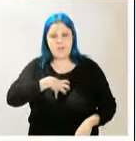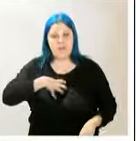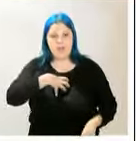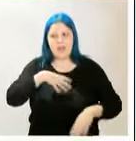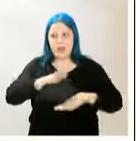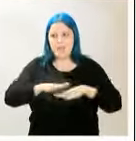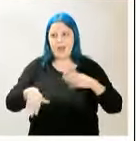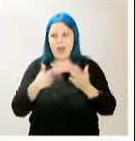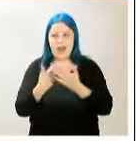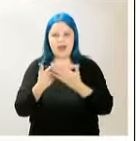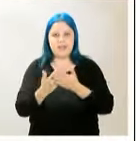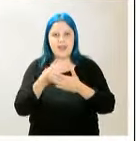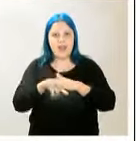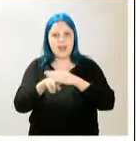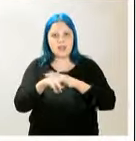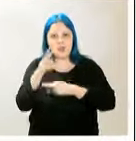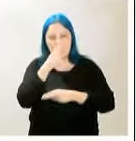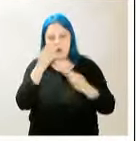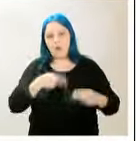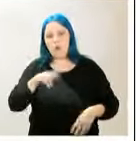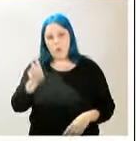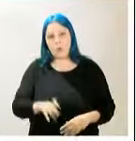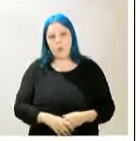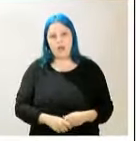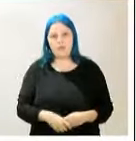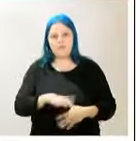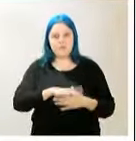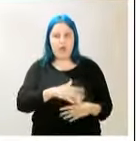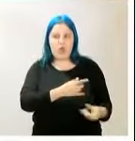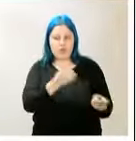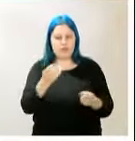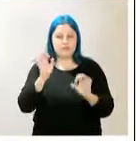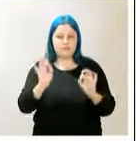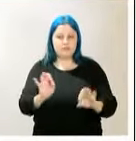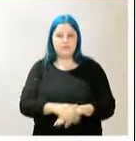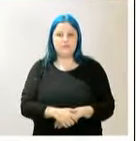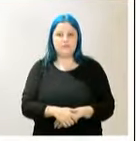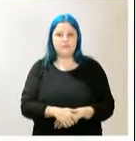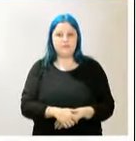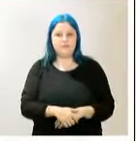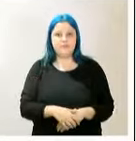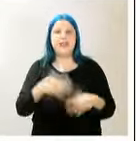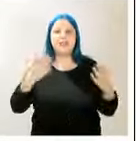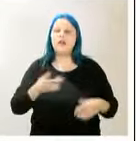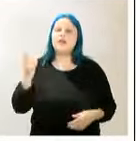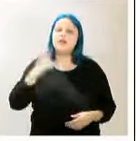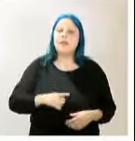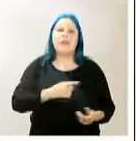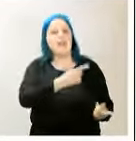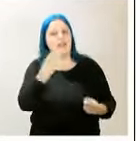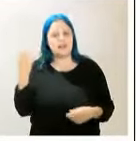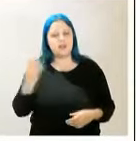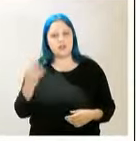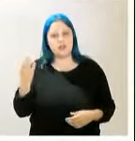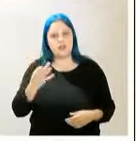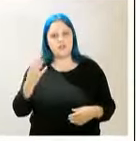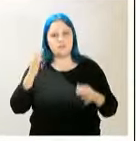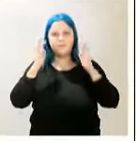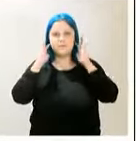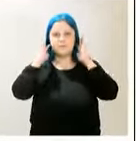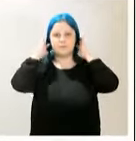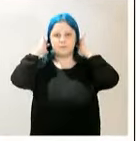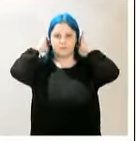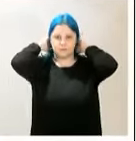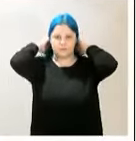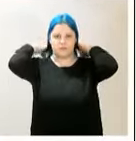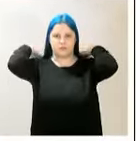los recursos públicos sirven para lo que es necesario. Y en este contexto también necesitamos tomar medidas para evitar